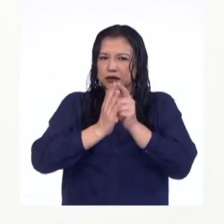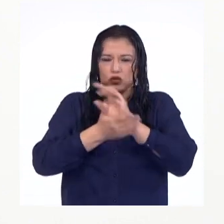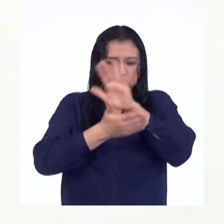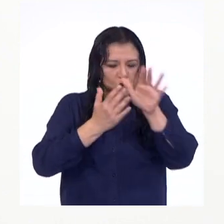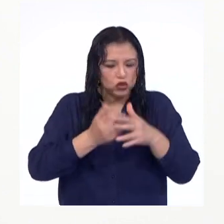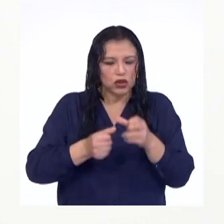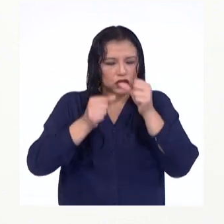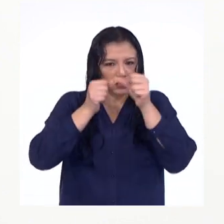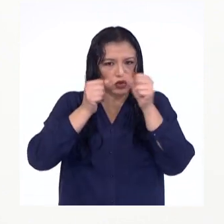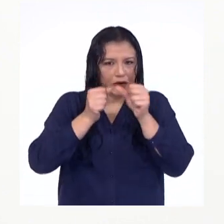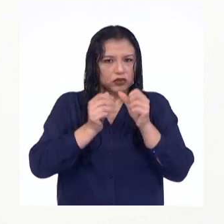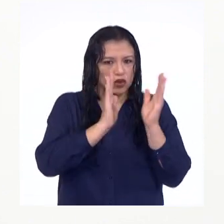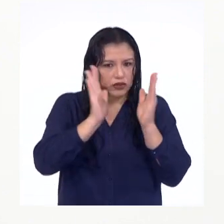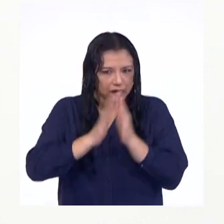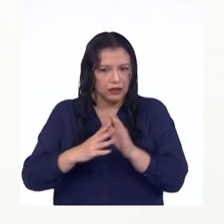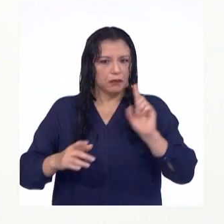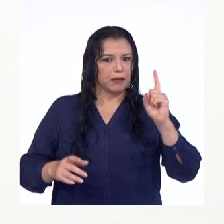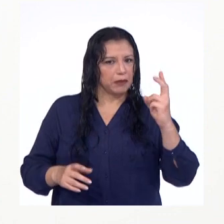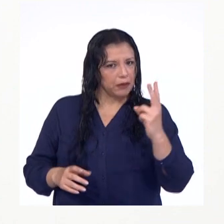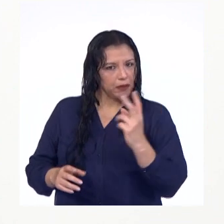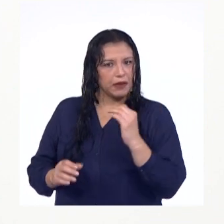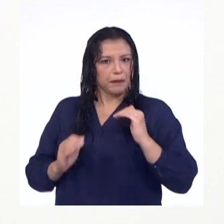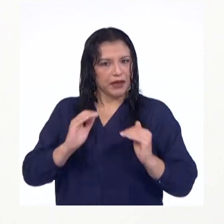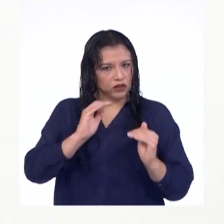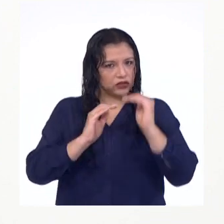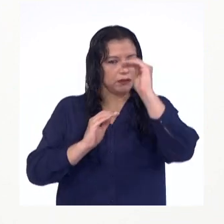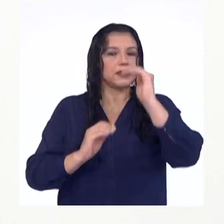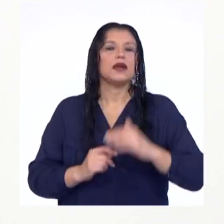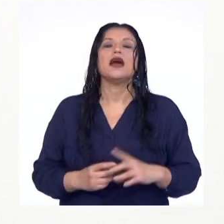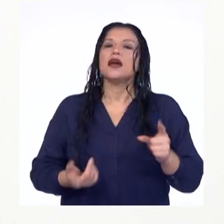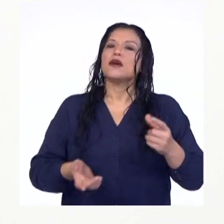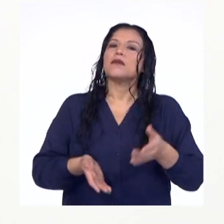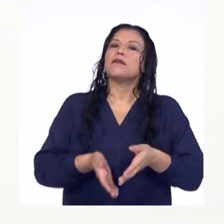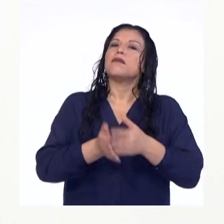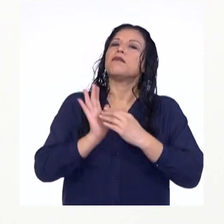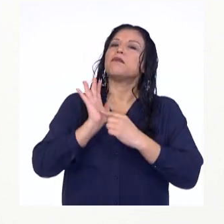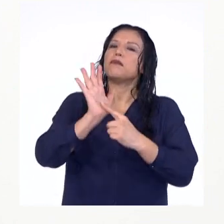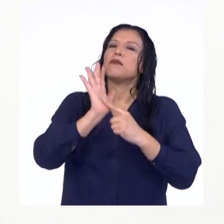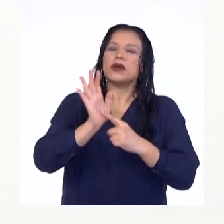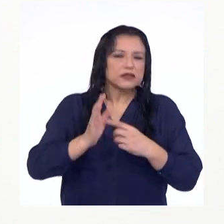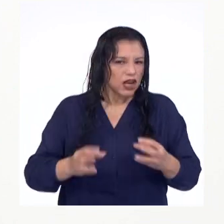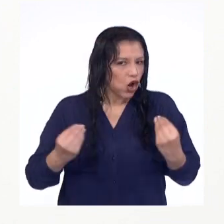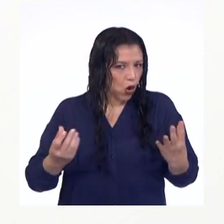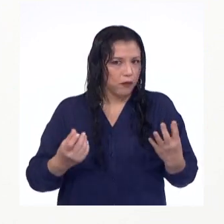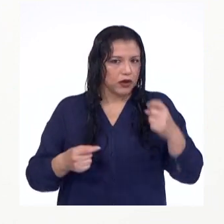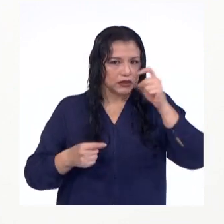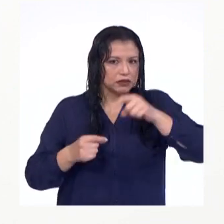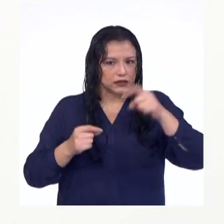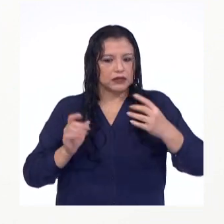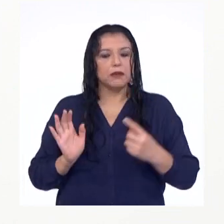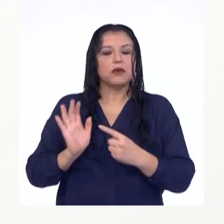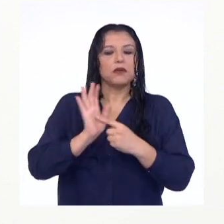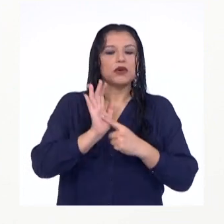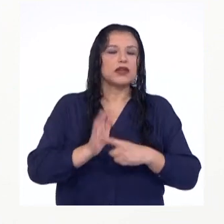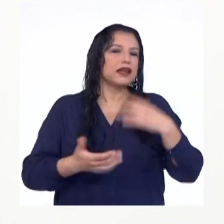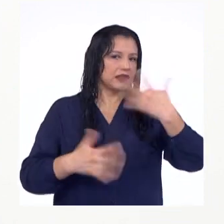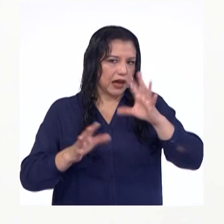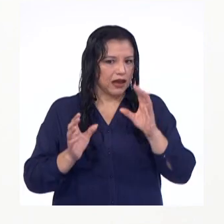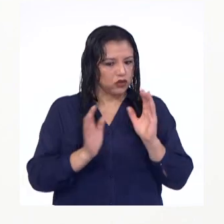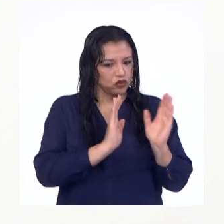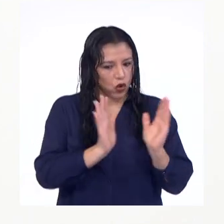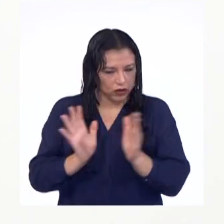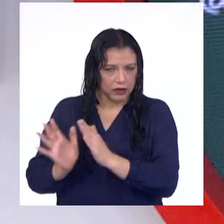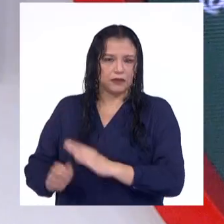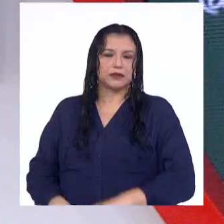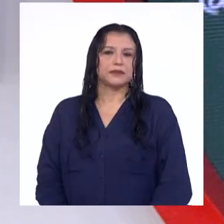datos de menor a mayor. Para hacerlo, Junior, te pediré que nos muestres cómo nos deben quedar los datos una vez que